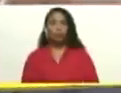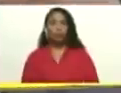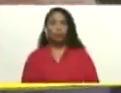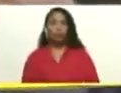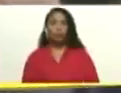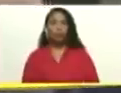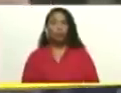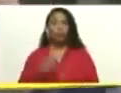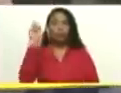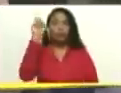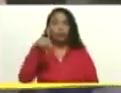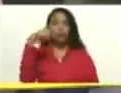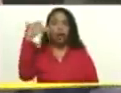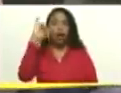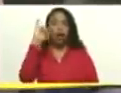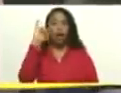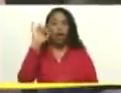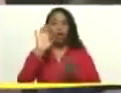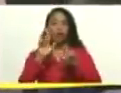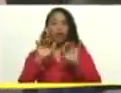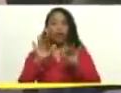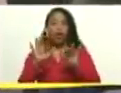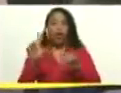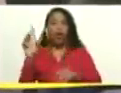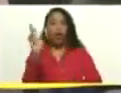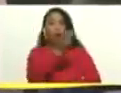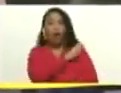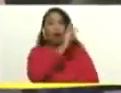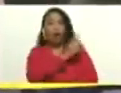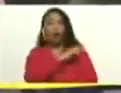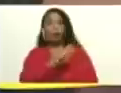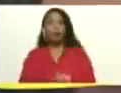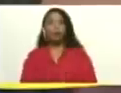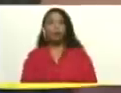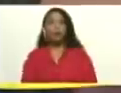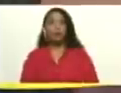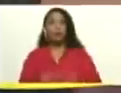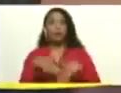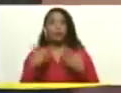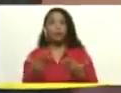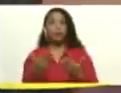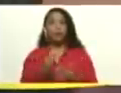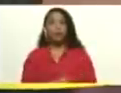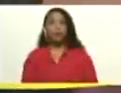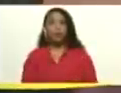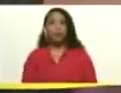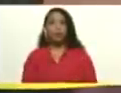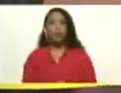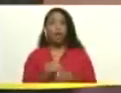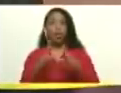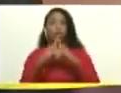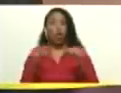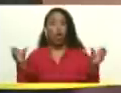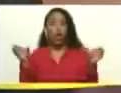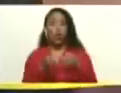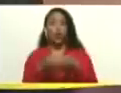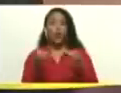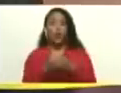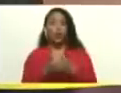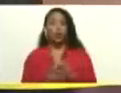Y también tenemos los secretarios generales de todos los partidos